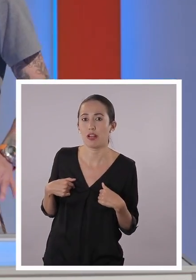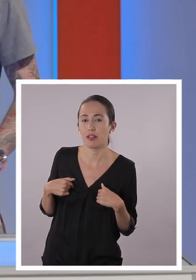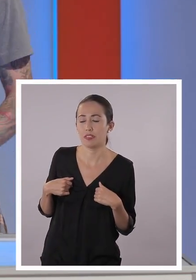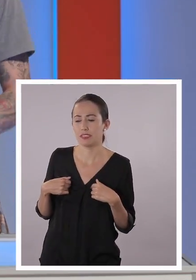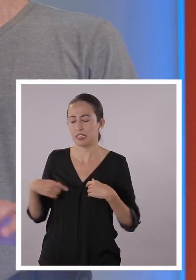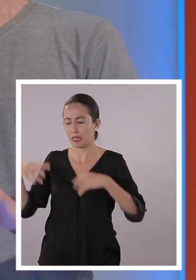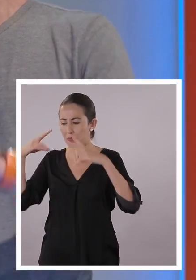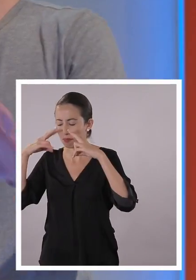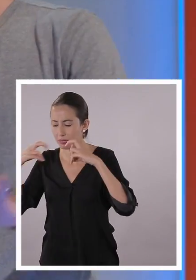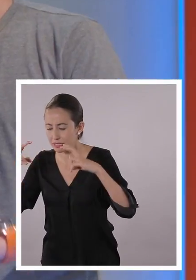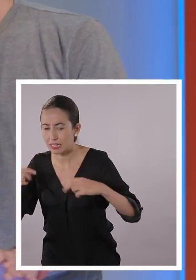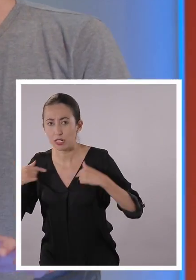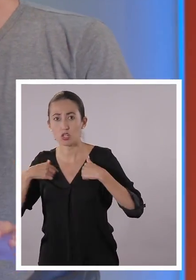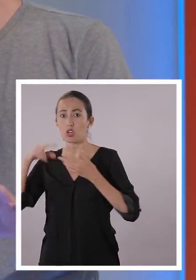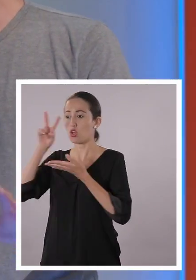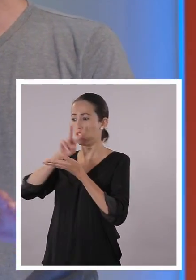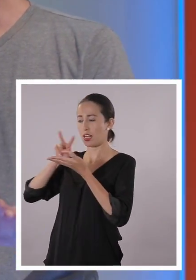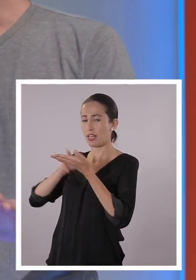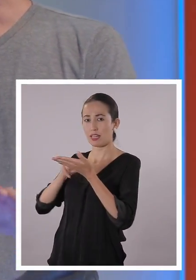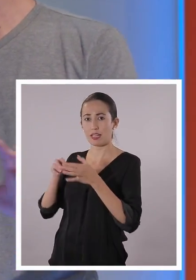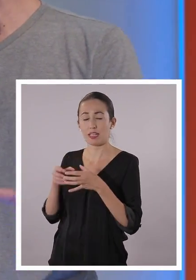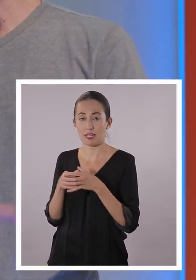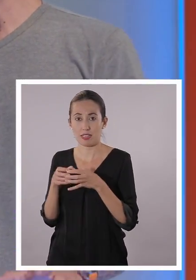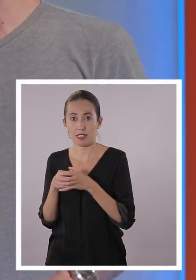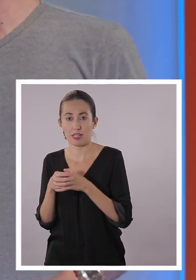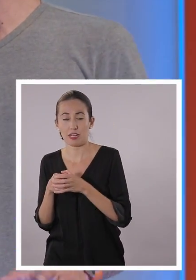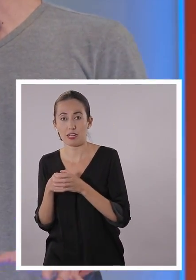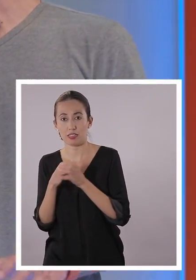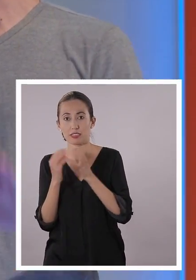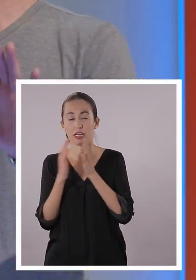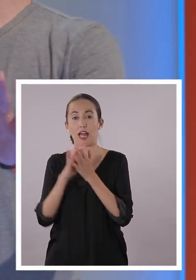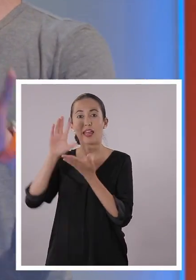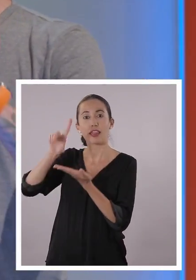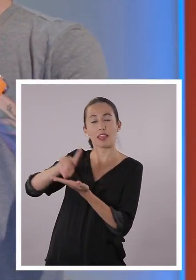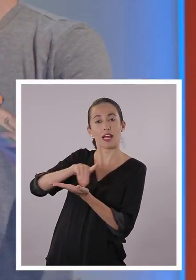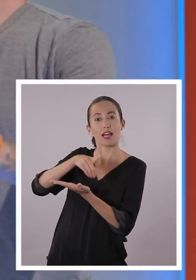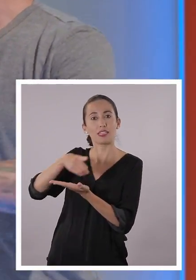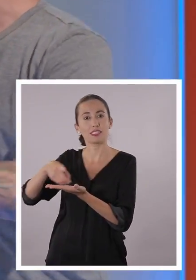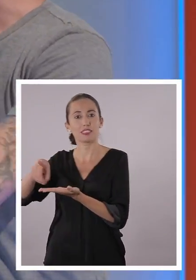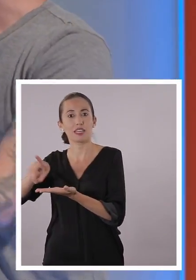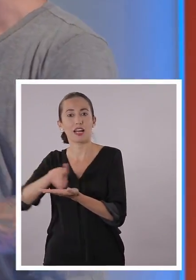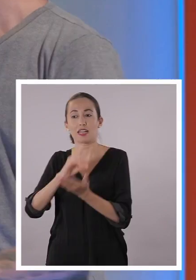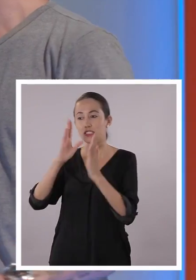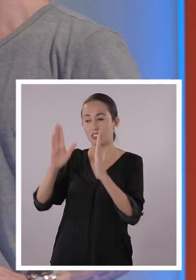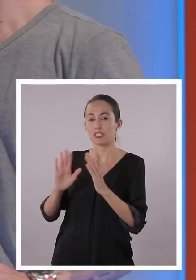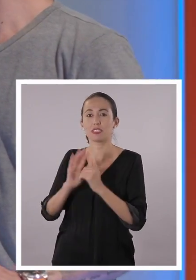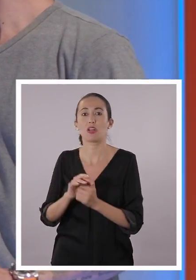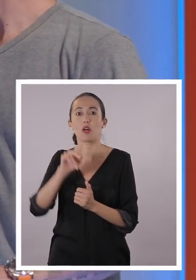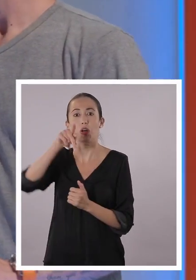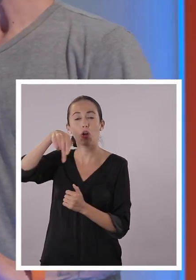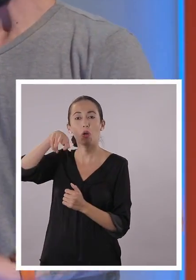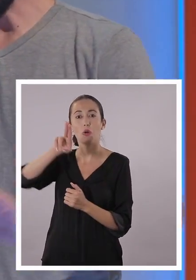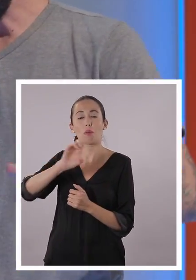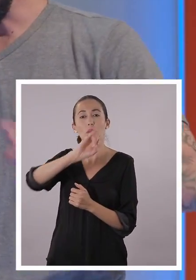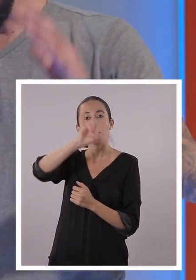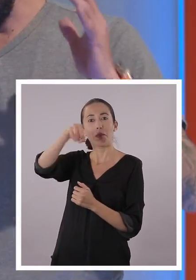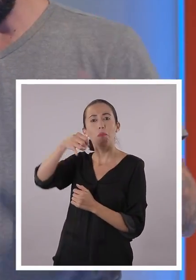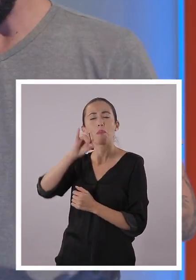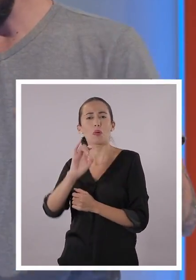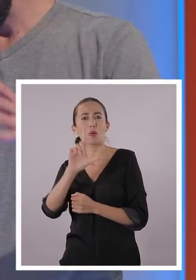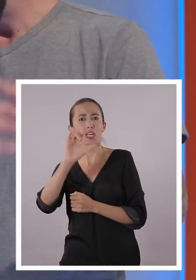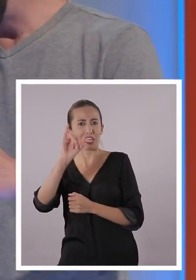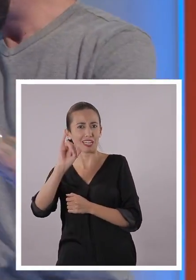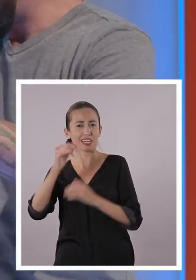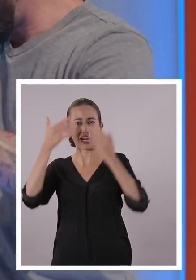Muchísimo, muchísimo. Me fui a investigar, leí y vi un par de imágenes acerca de los danzantes de Pujilí. Tienen unos